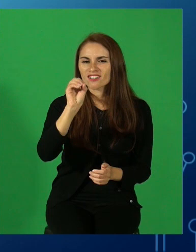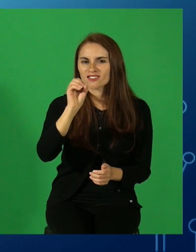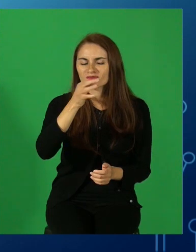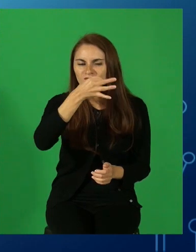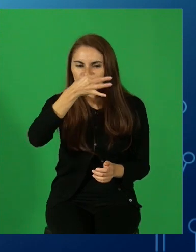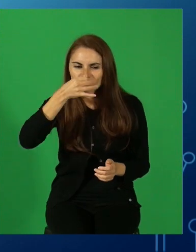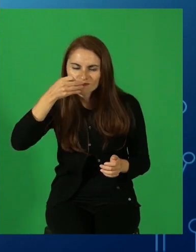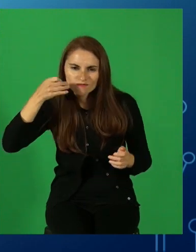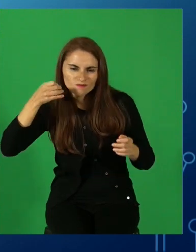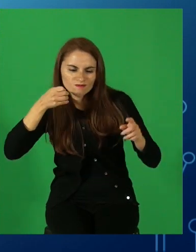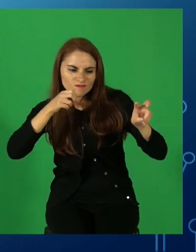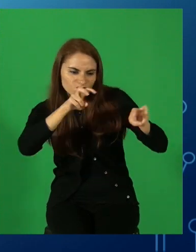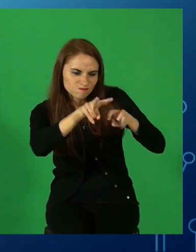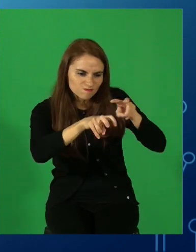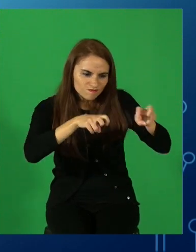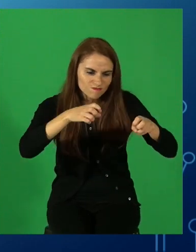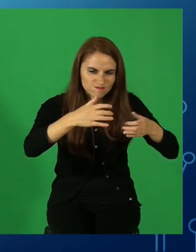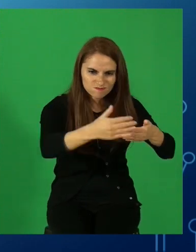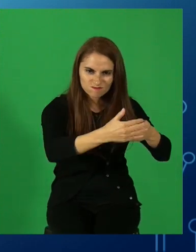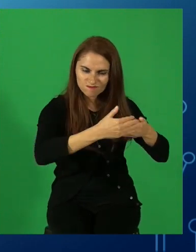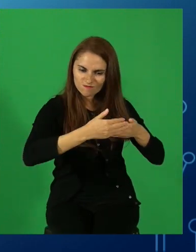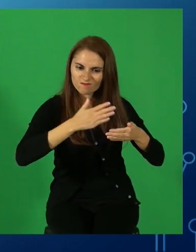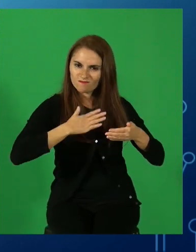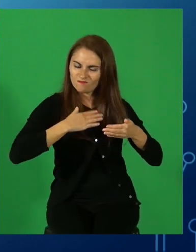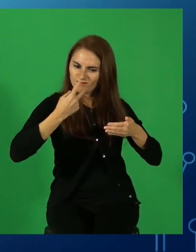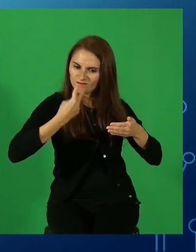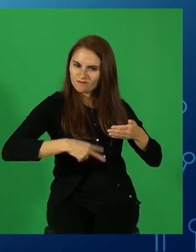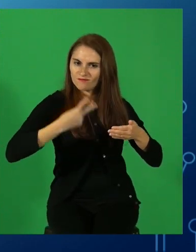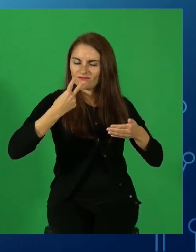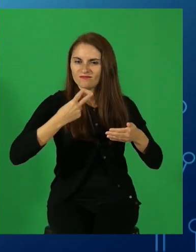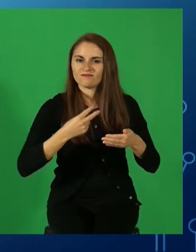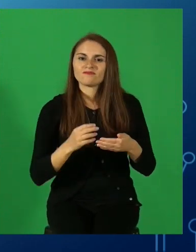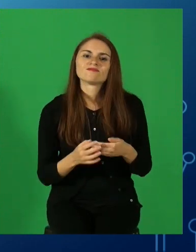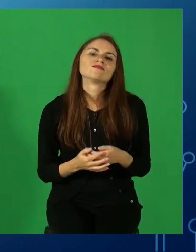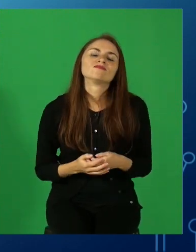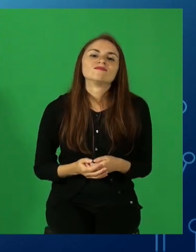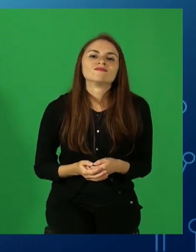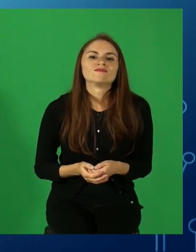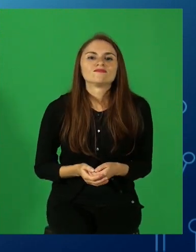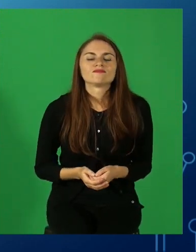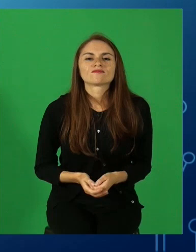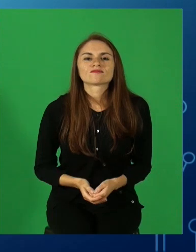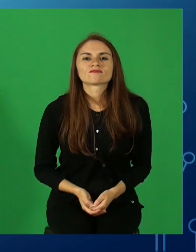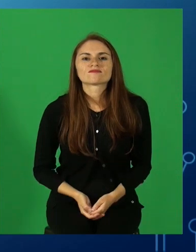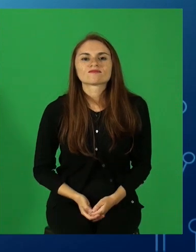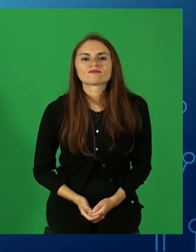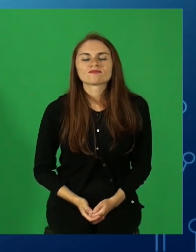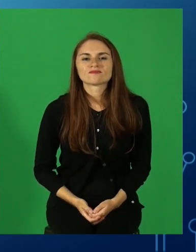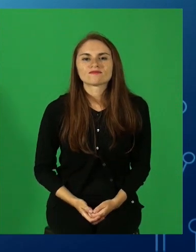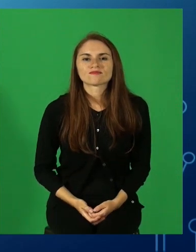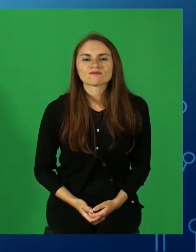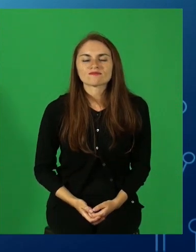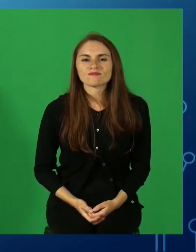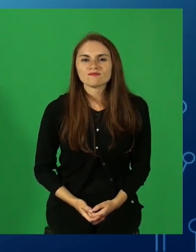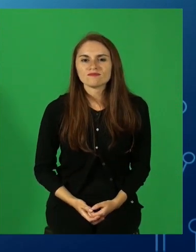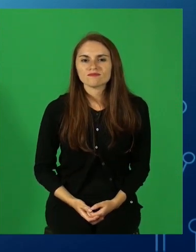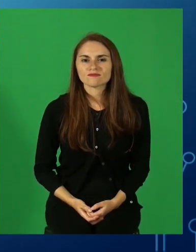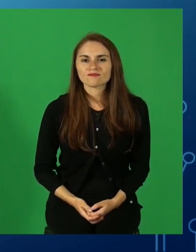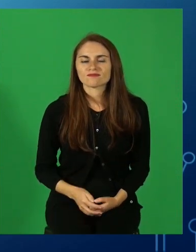obviamente, dos cosas. La avaricia, que le da el nombre a su personaje tipo, y la riqueza que es la que